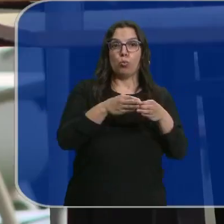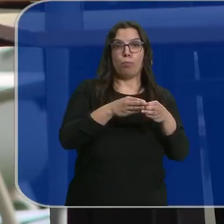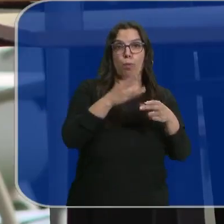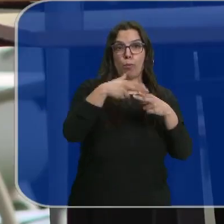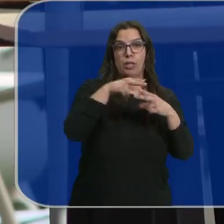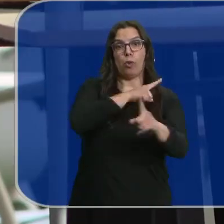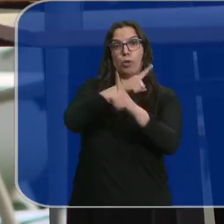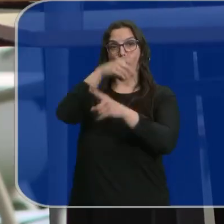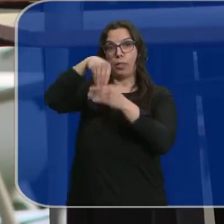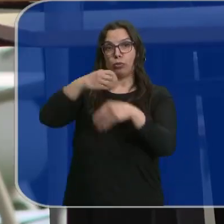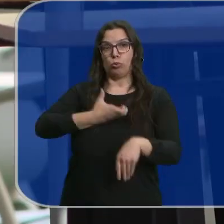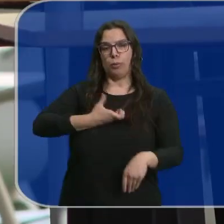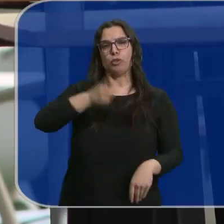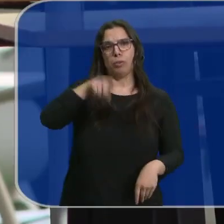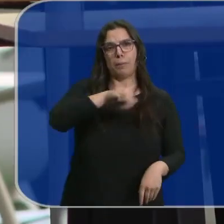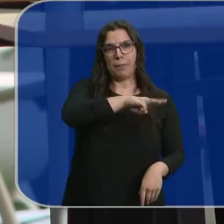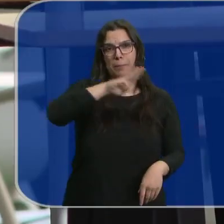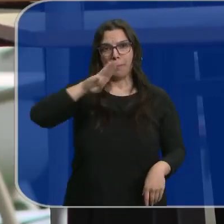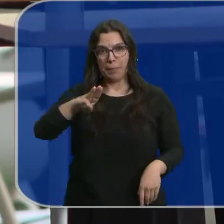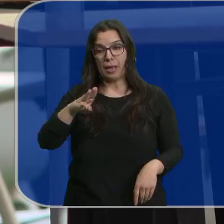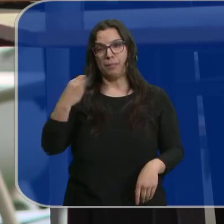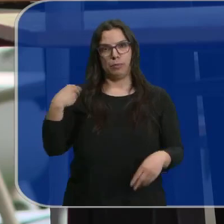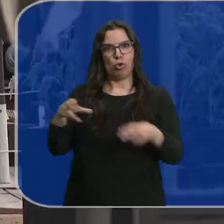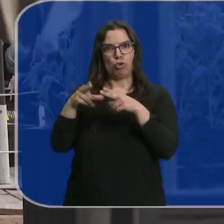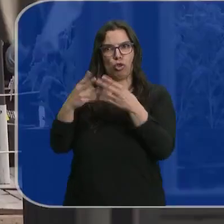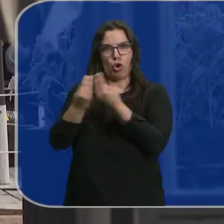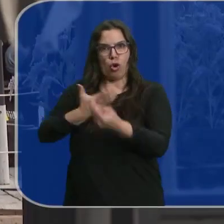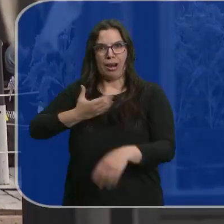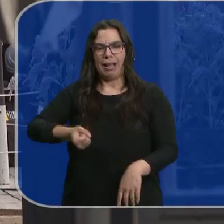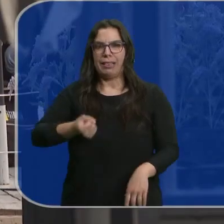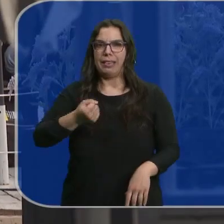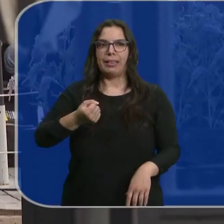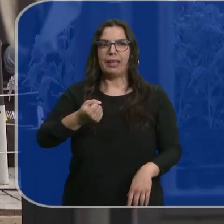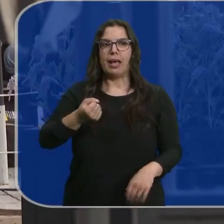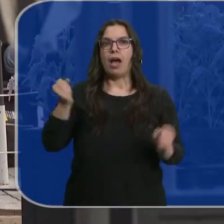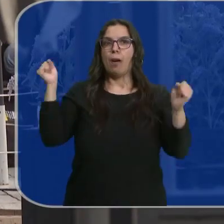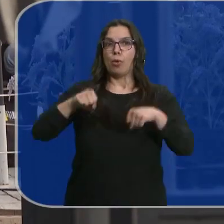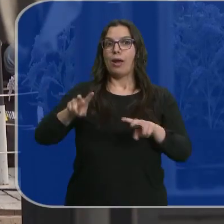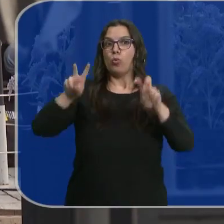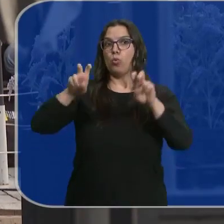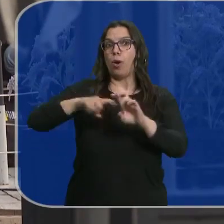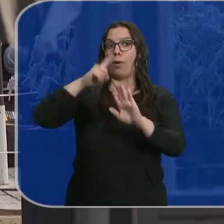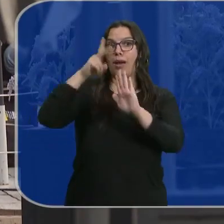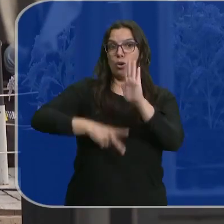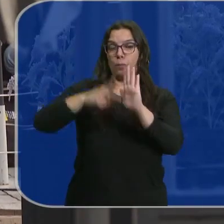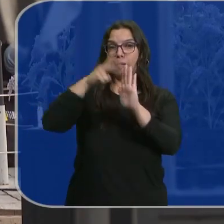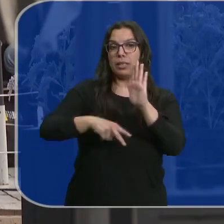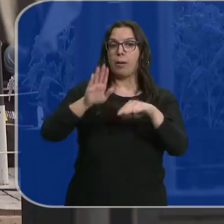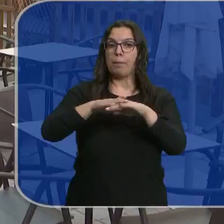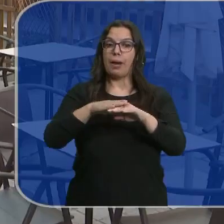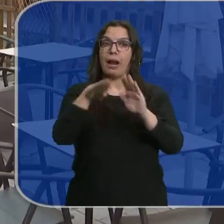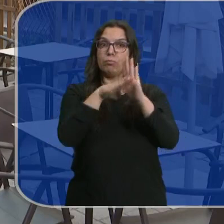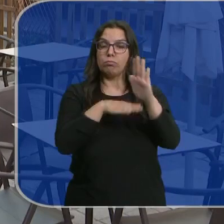oposición en el consistorio, incluido el Partido Popular, socio del alcalde, han rechazado aprobar la nueva ordenanza que regularía